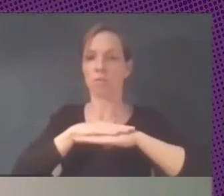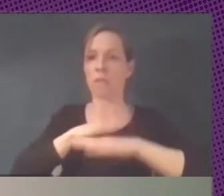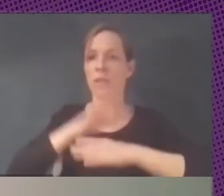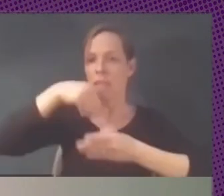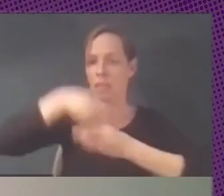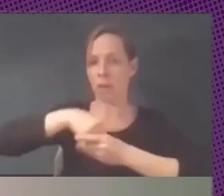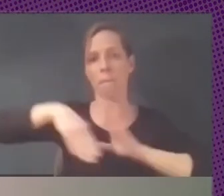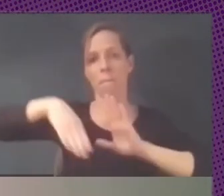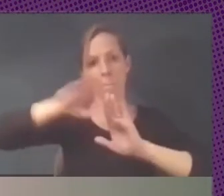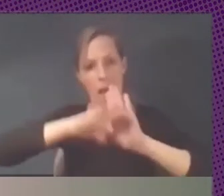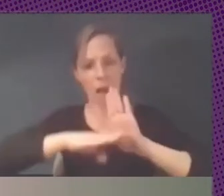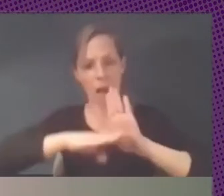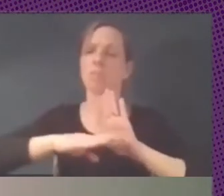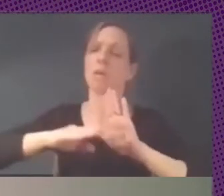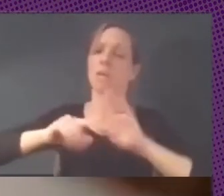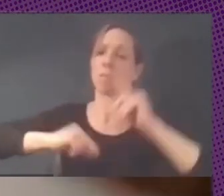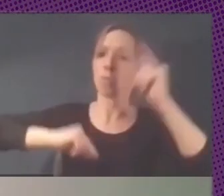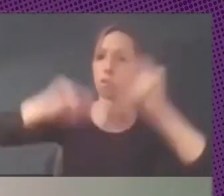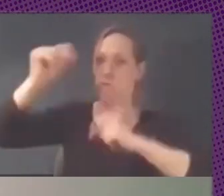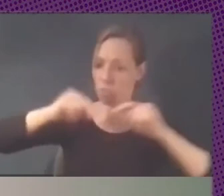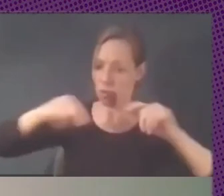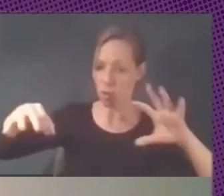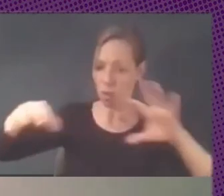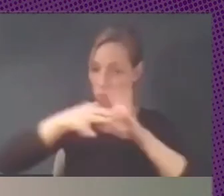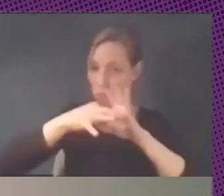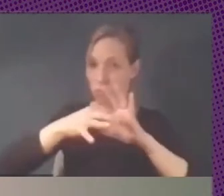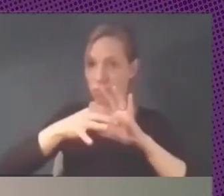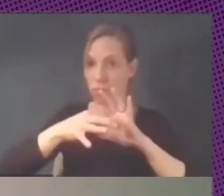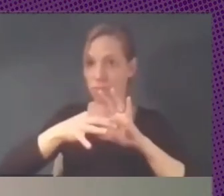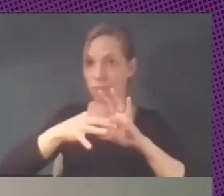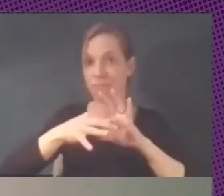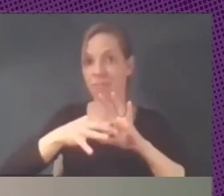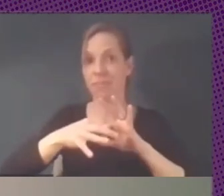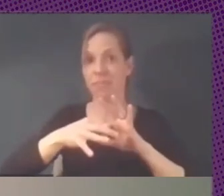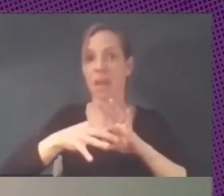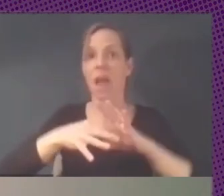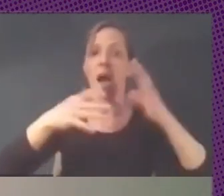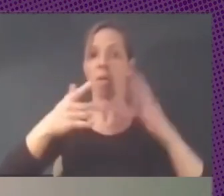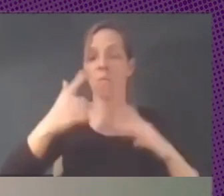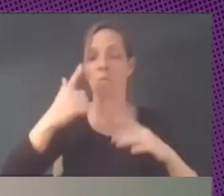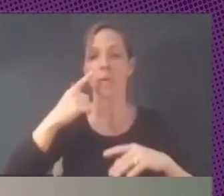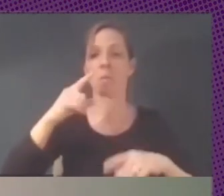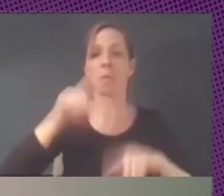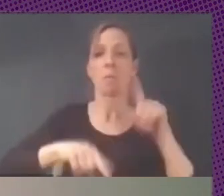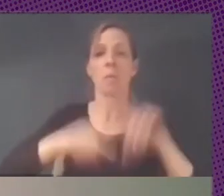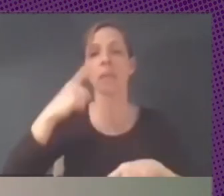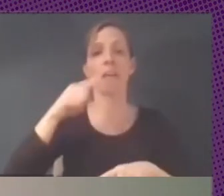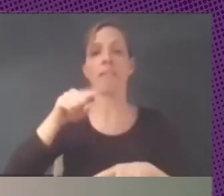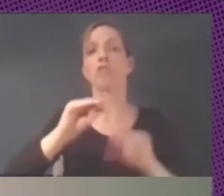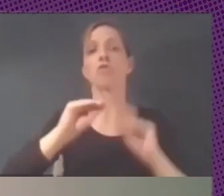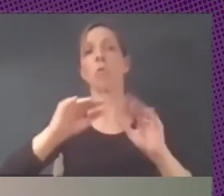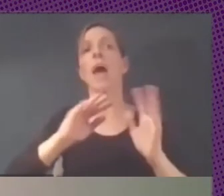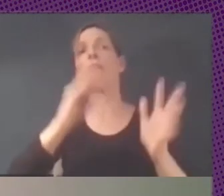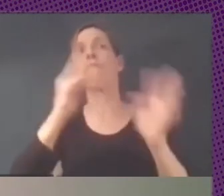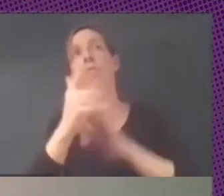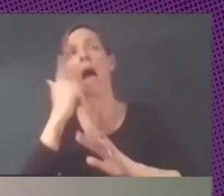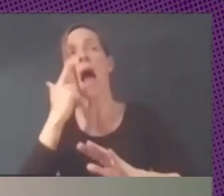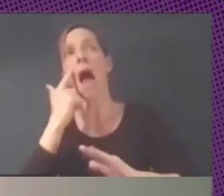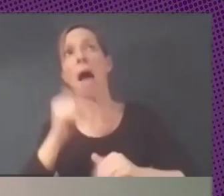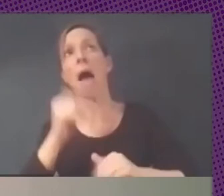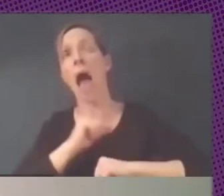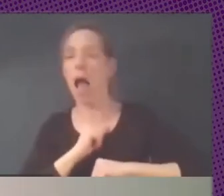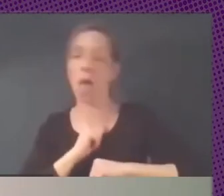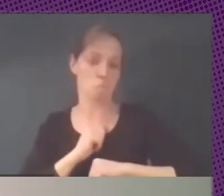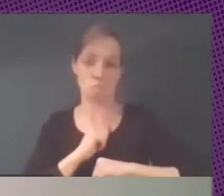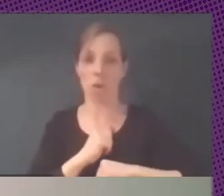presupuesto claramente no puede quedar al libre abederío de las comunidades de cómo evoluciona entonces ahí lo que tiene que haber es un programa y una